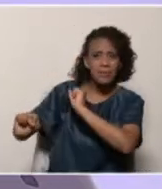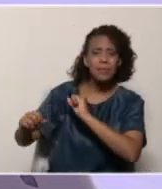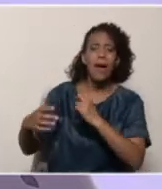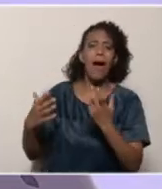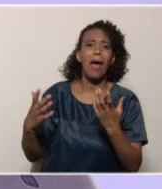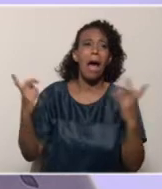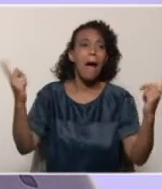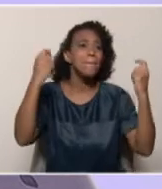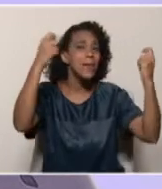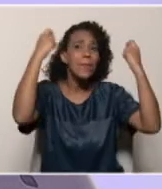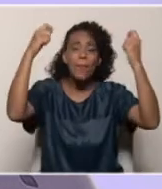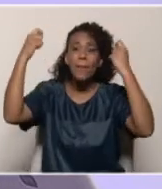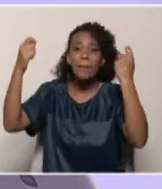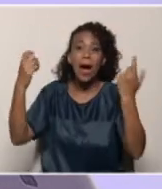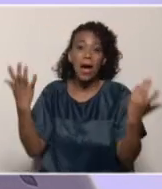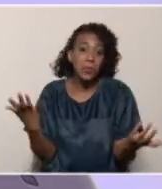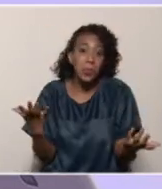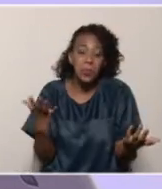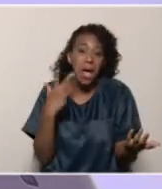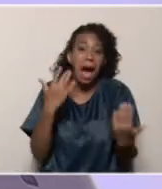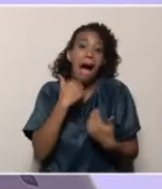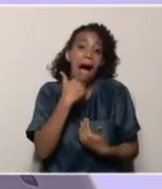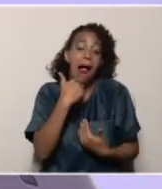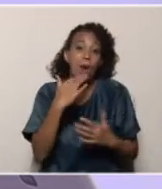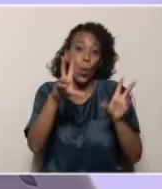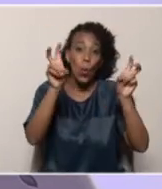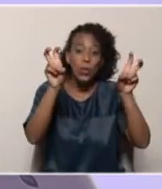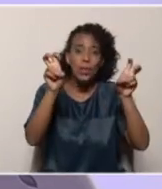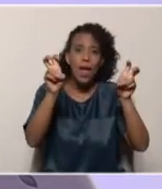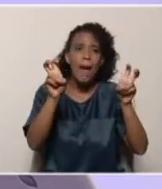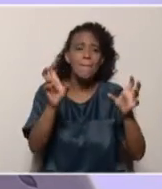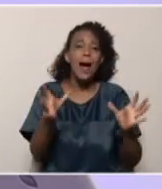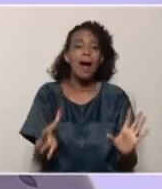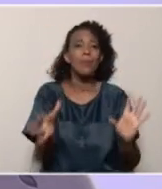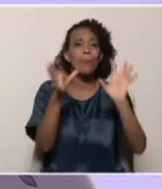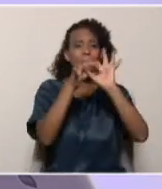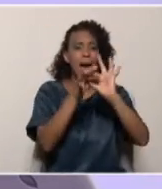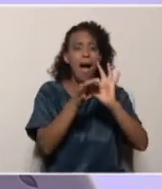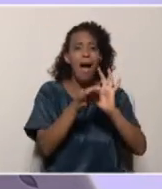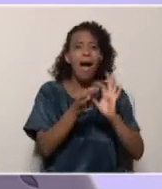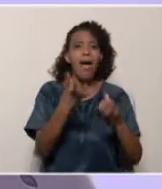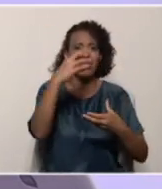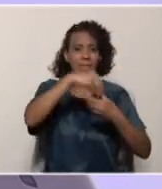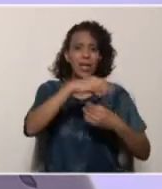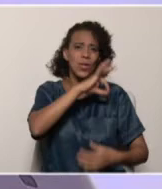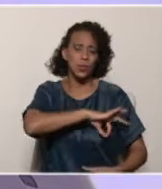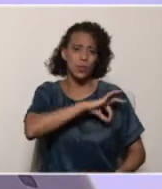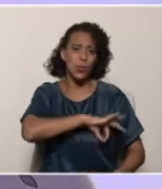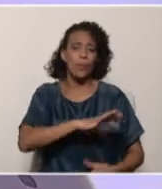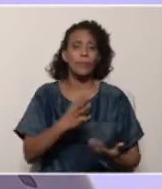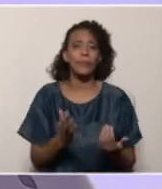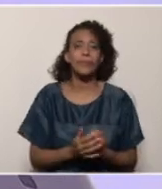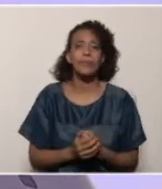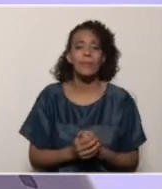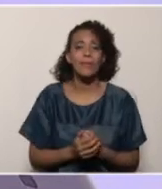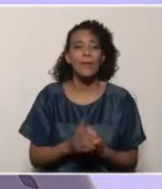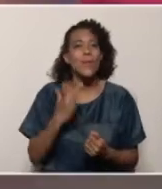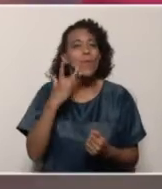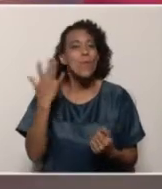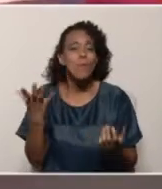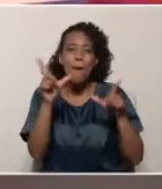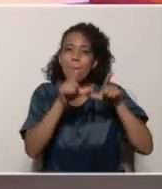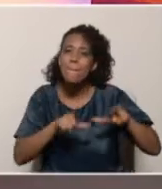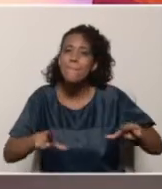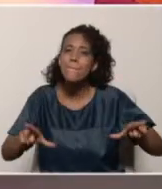entonces tener esta vinculación sociocomunitaria, no solo desde la estructura física que representaba la escuela, sino que consideremos cualquier